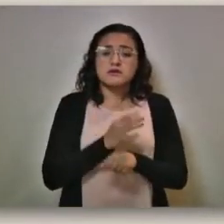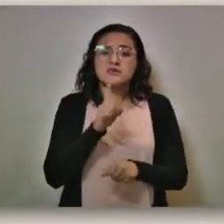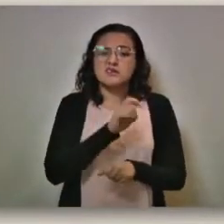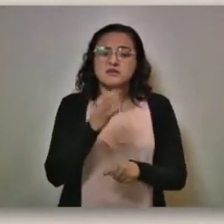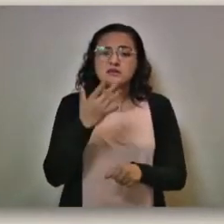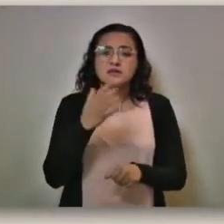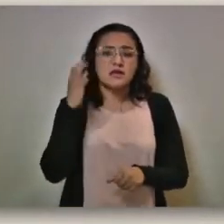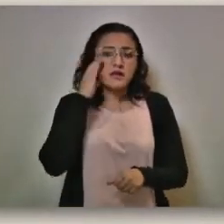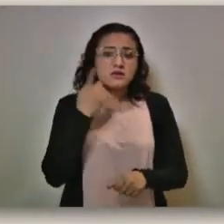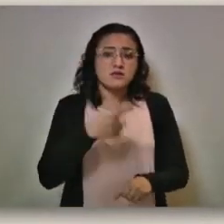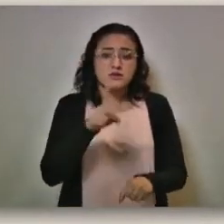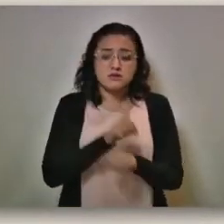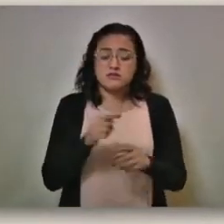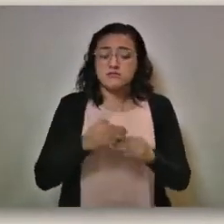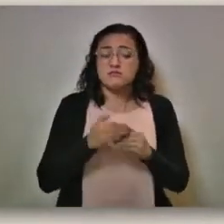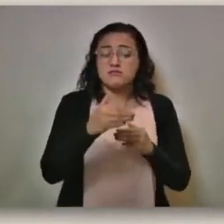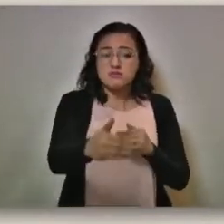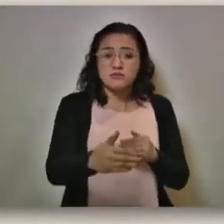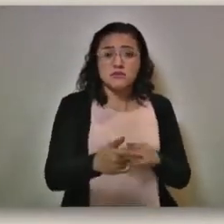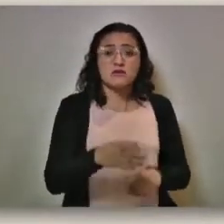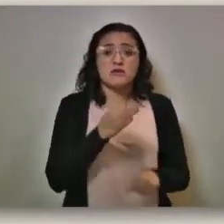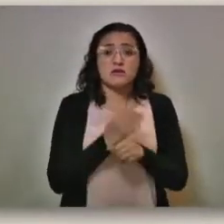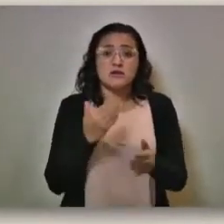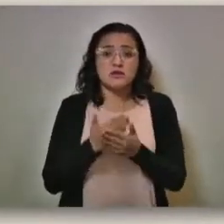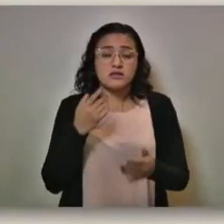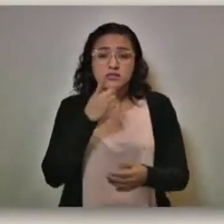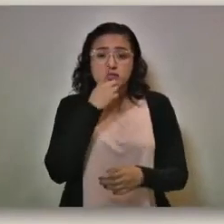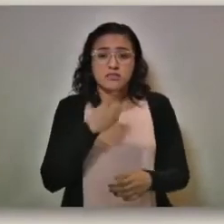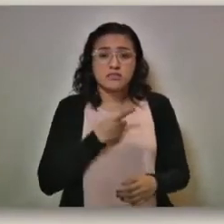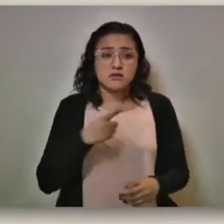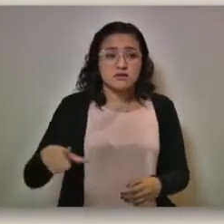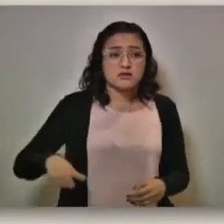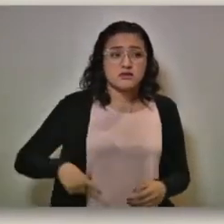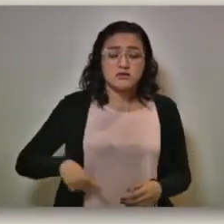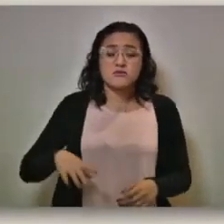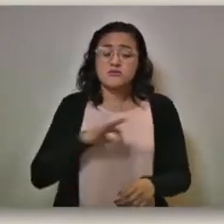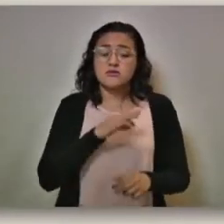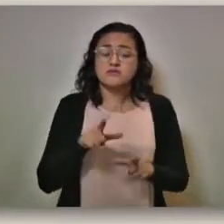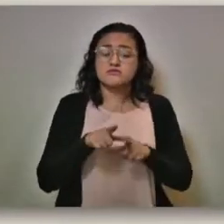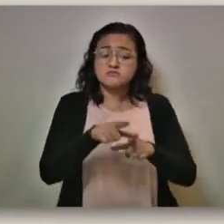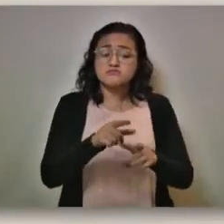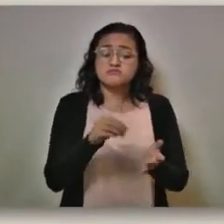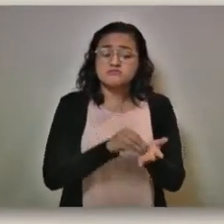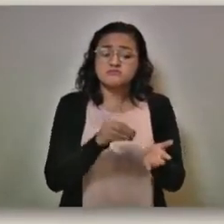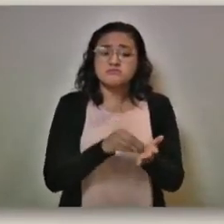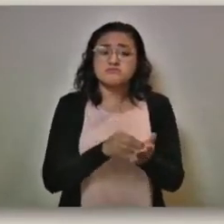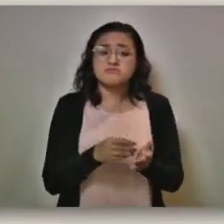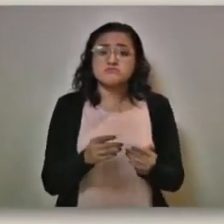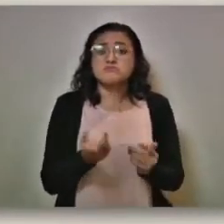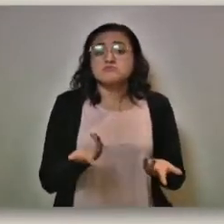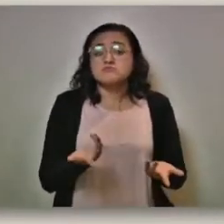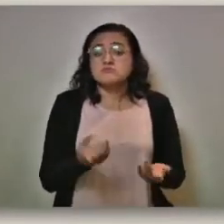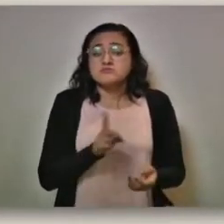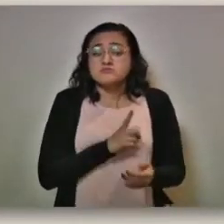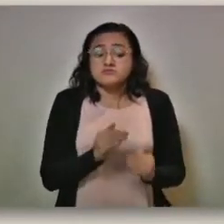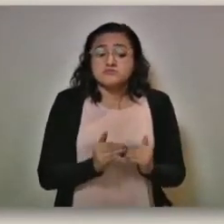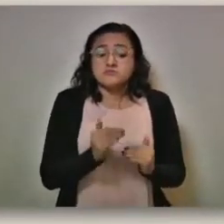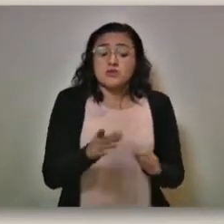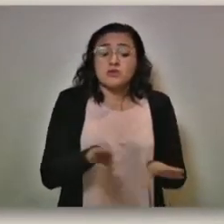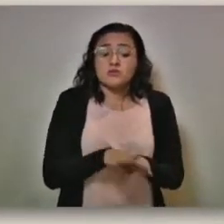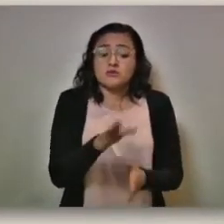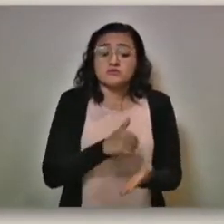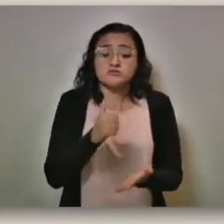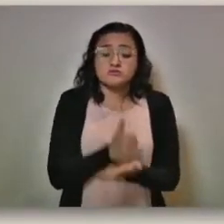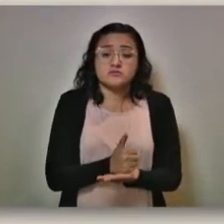camas al día a partir de hoy. Ya mencionaba, gobernador, que después de seguir aquí la situación, tan solo en lo que es la zona